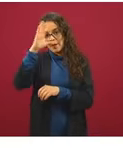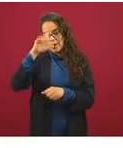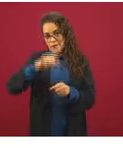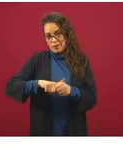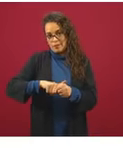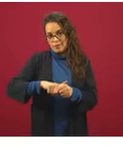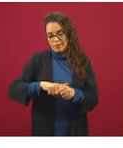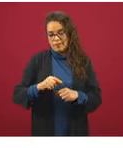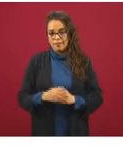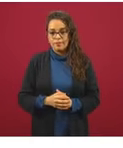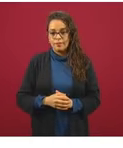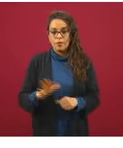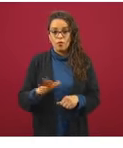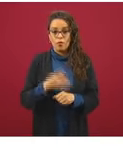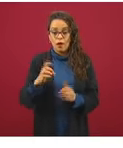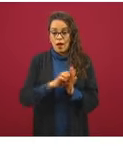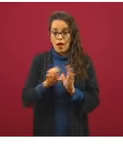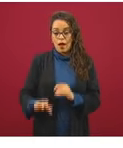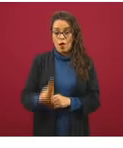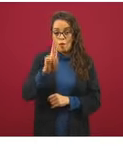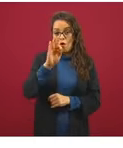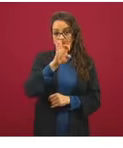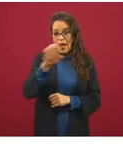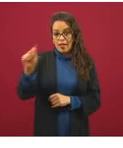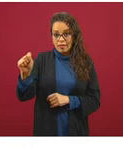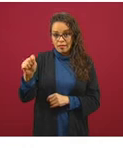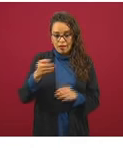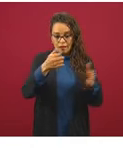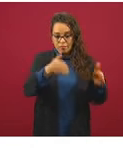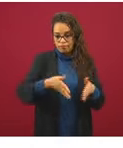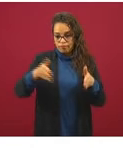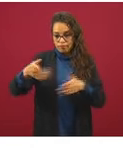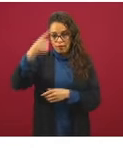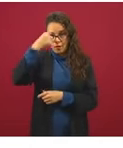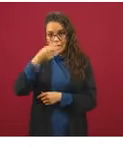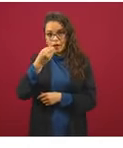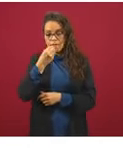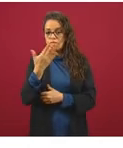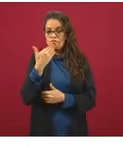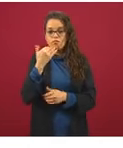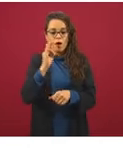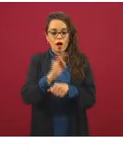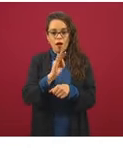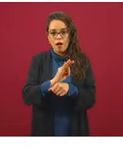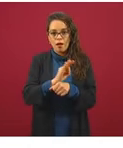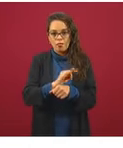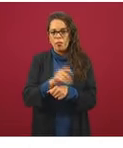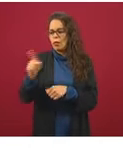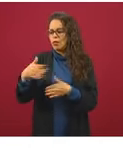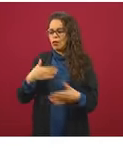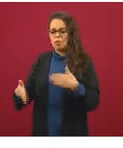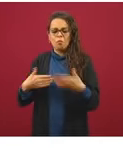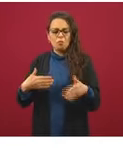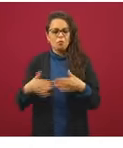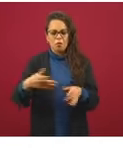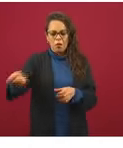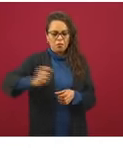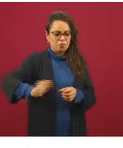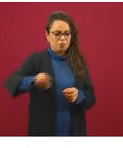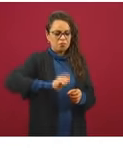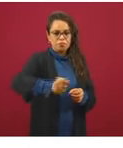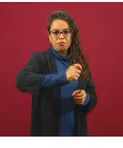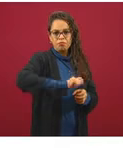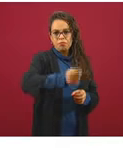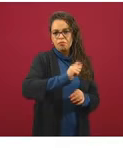los bufetes y barras de alimentos no tienen una protección y uno va caminando, sirviéndose la